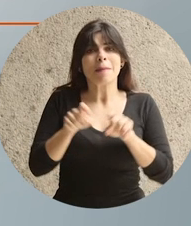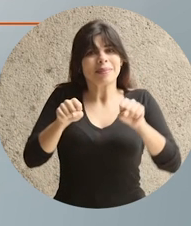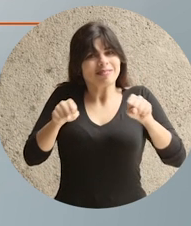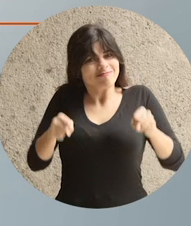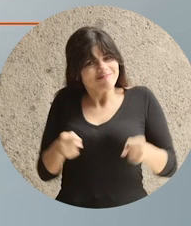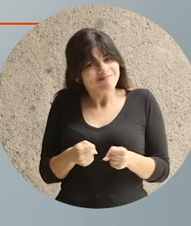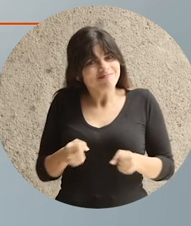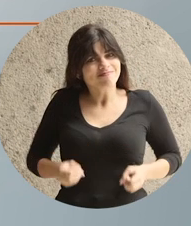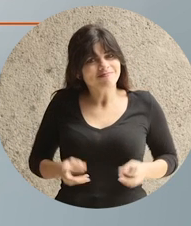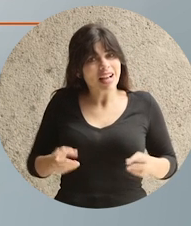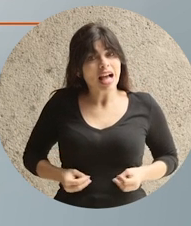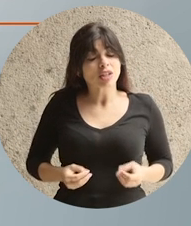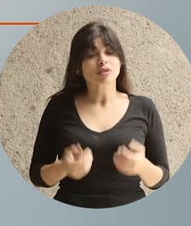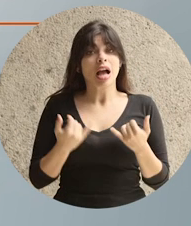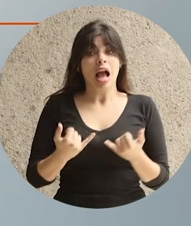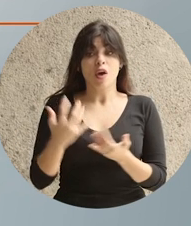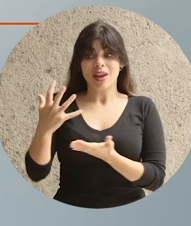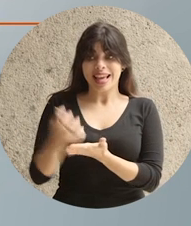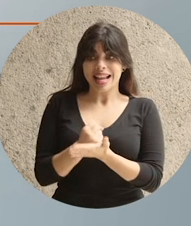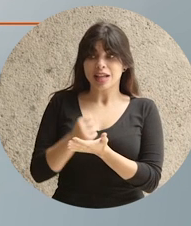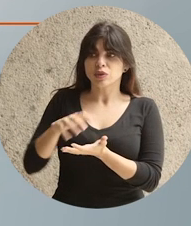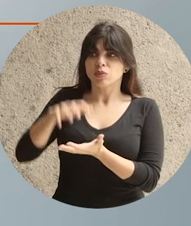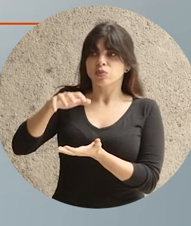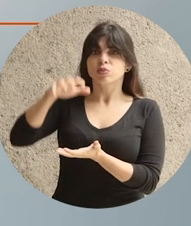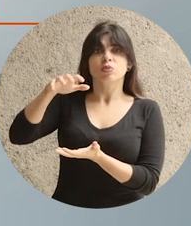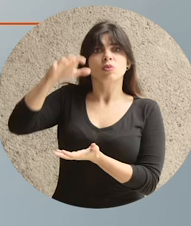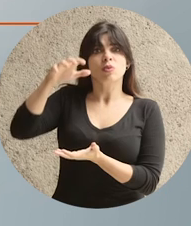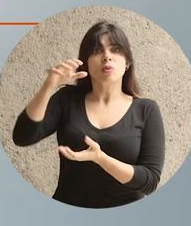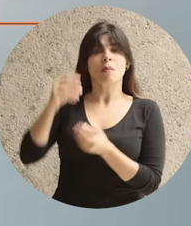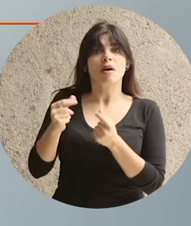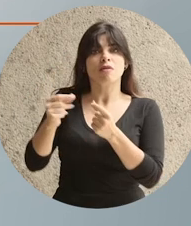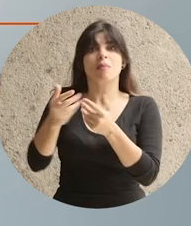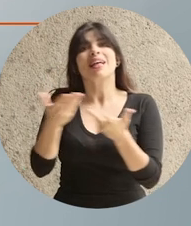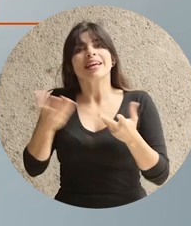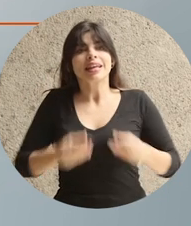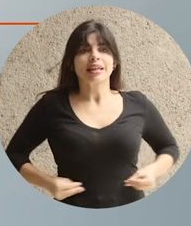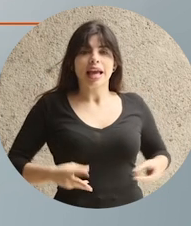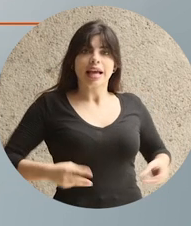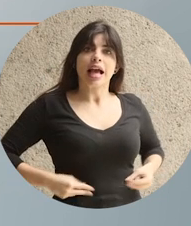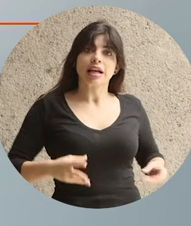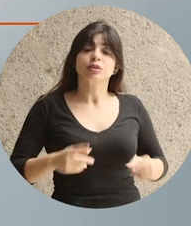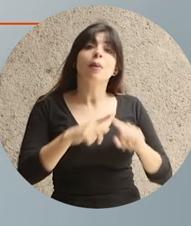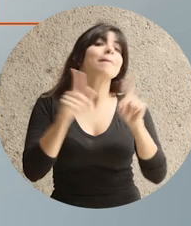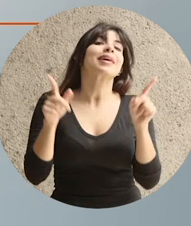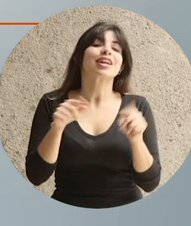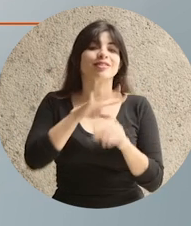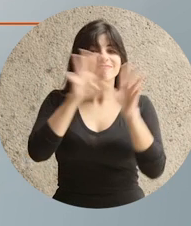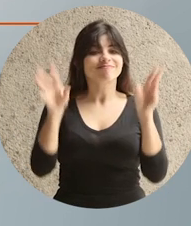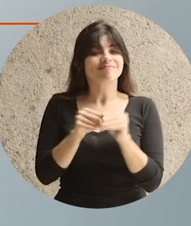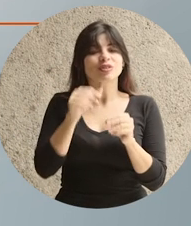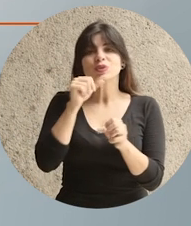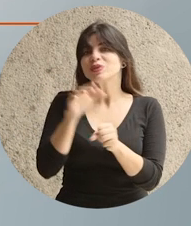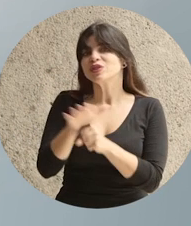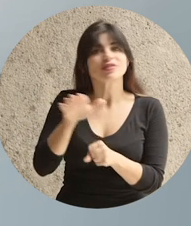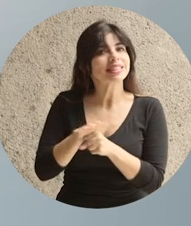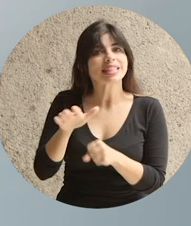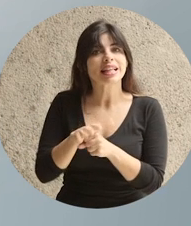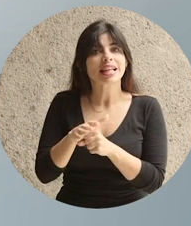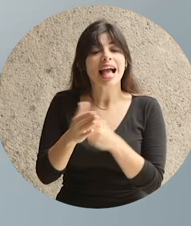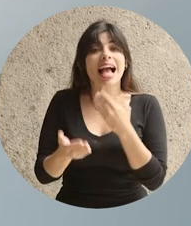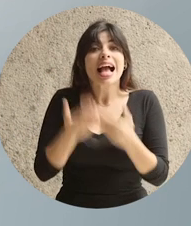ha azocado la faja. Tanto que los ingresos ahora crecen a un ritmo más grande que los gastos. Pero no es suficiente.